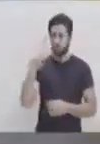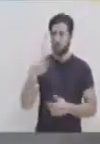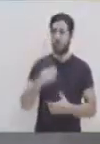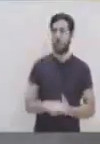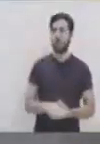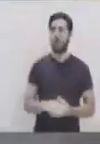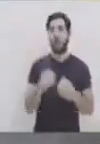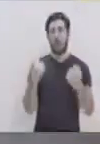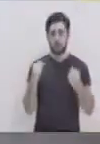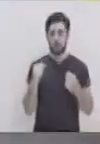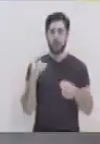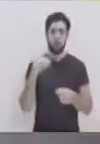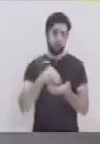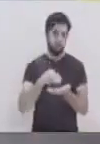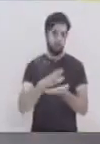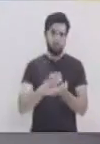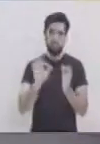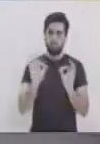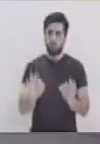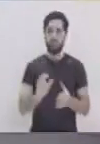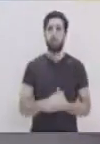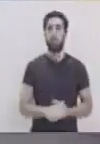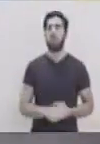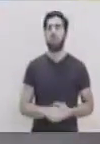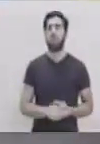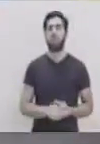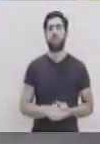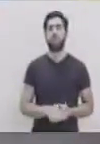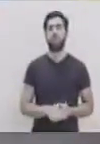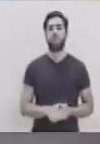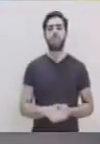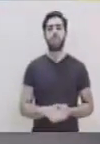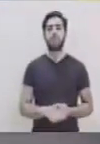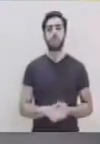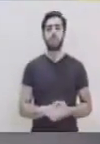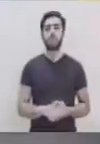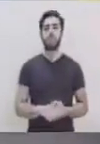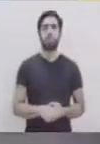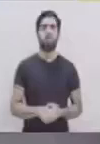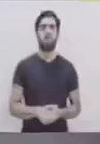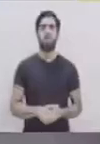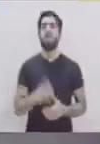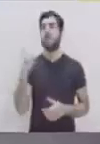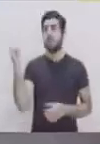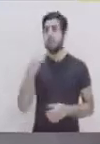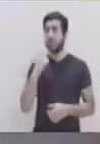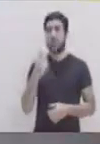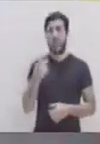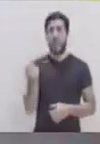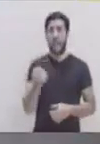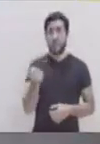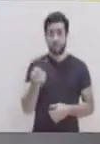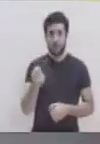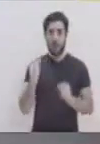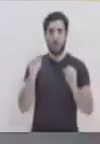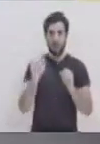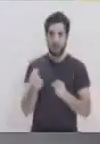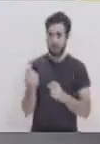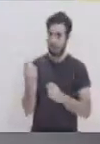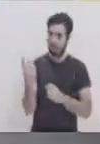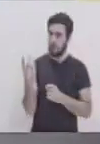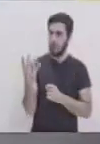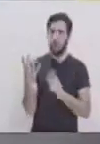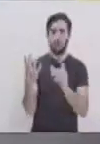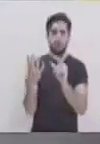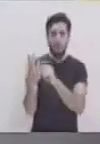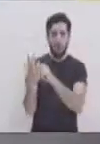los pilares principales en una amistad. Licenciada, y hay una frase común que dice que los amigos se cuentan con